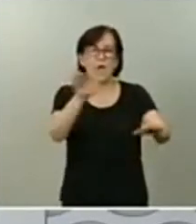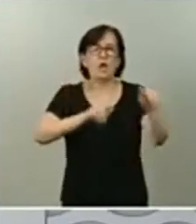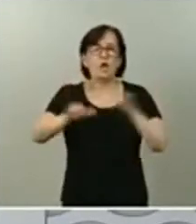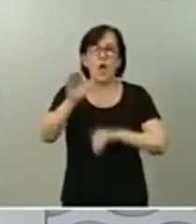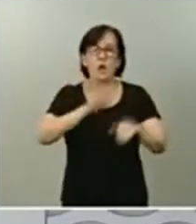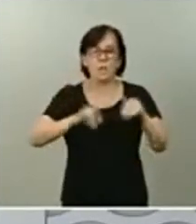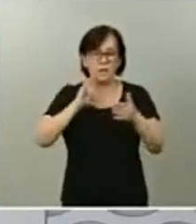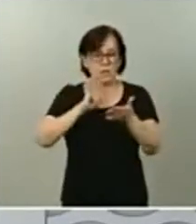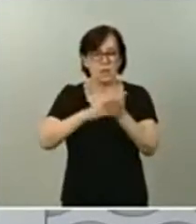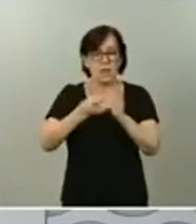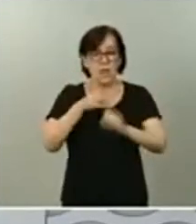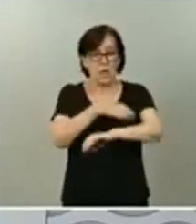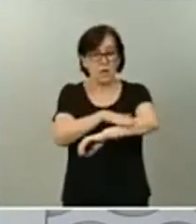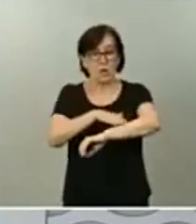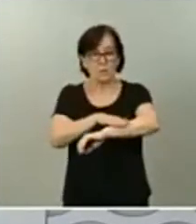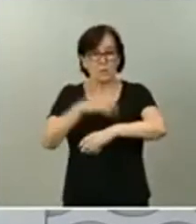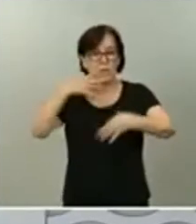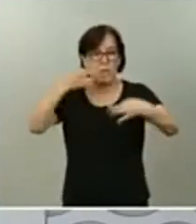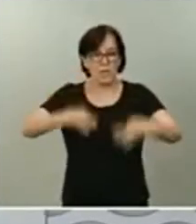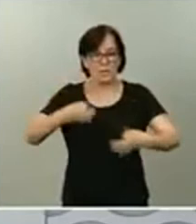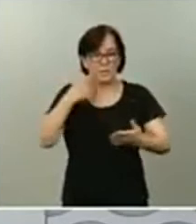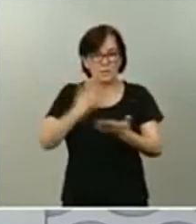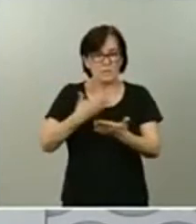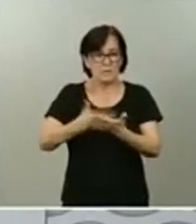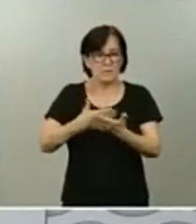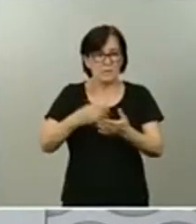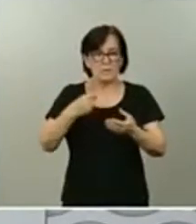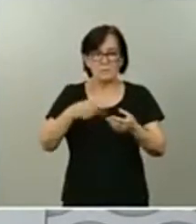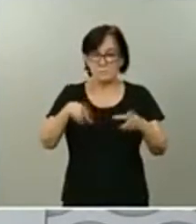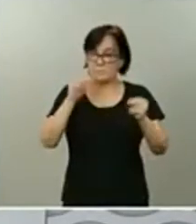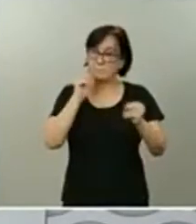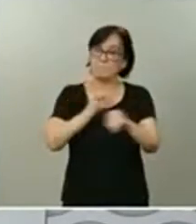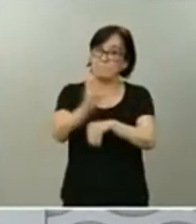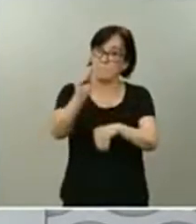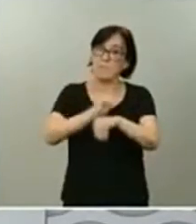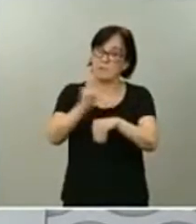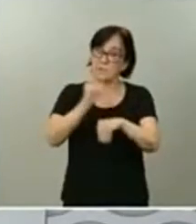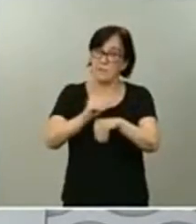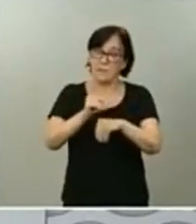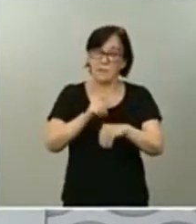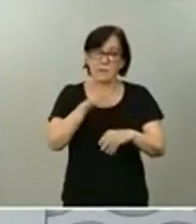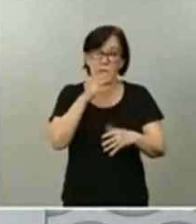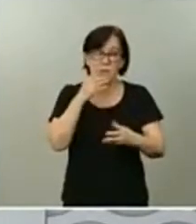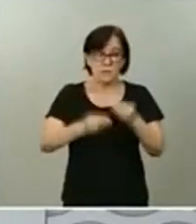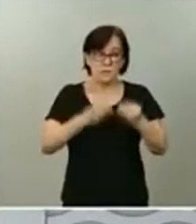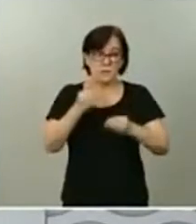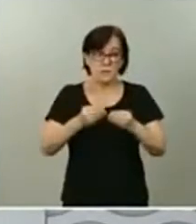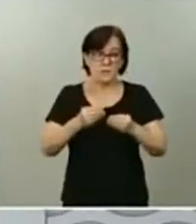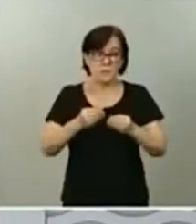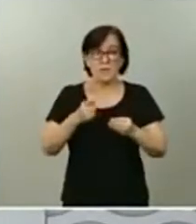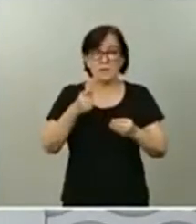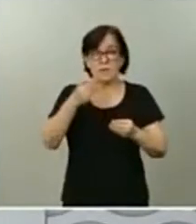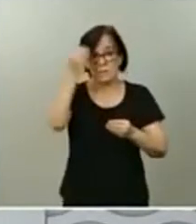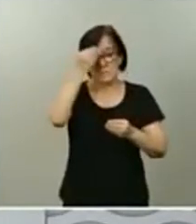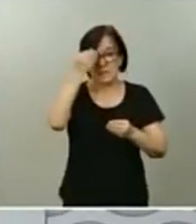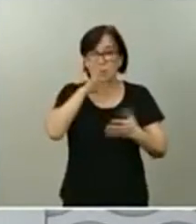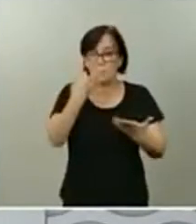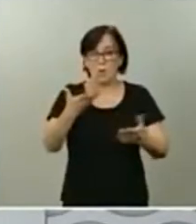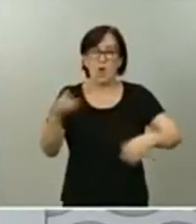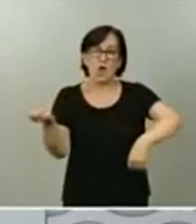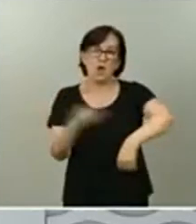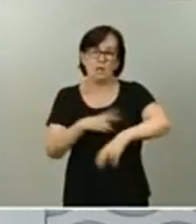donde el Gobierno asegura la recesión de esta financiación que se tiene prevista por el Fondo Social